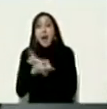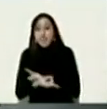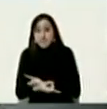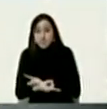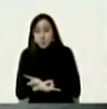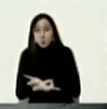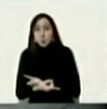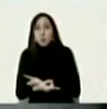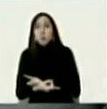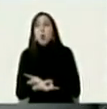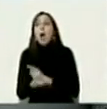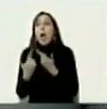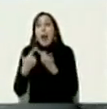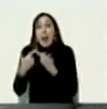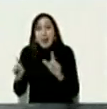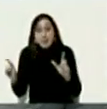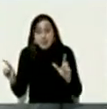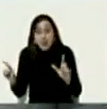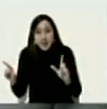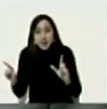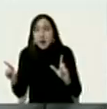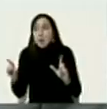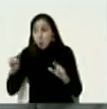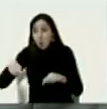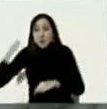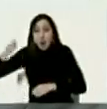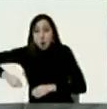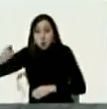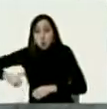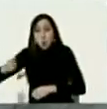de libertad en el juicio que le siguen